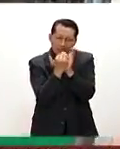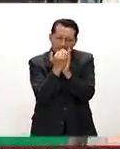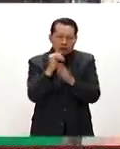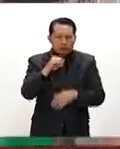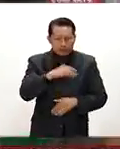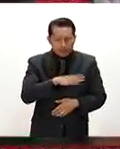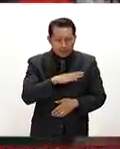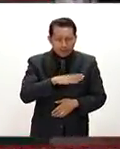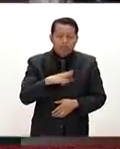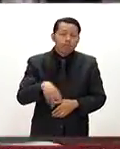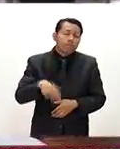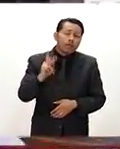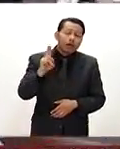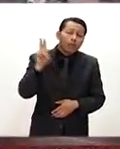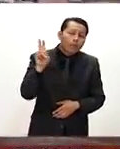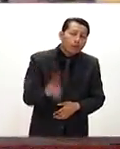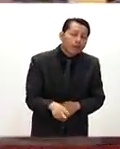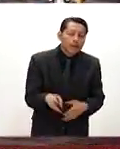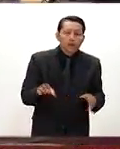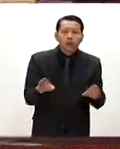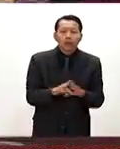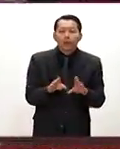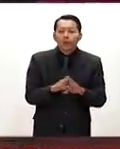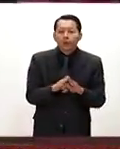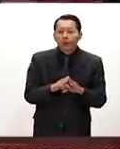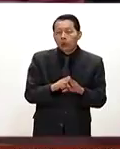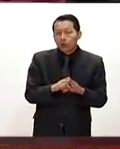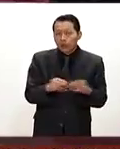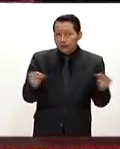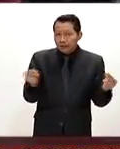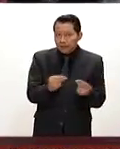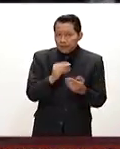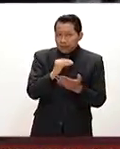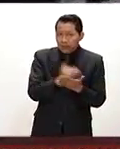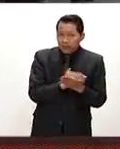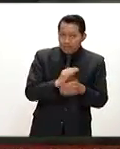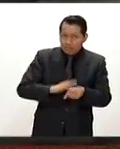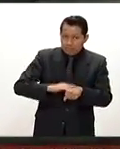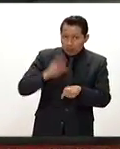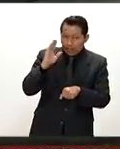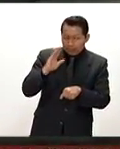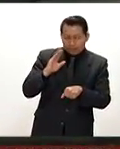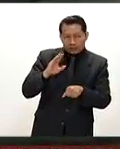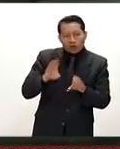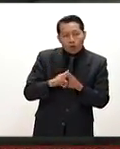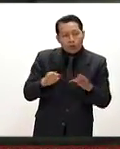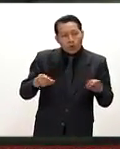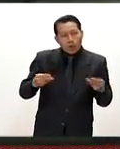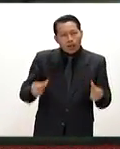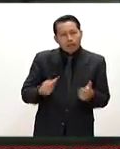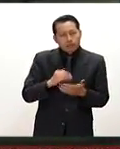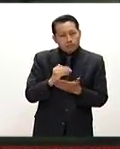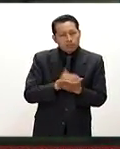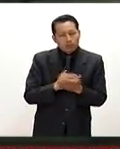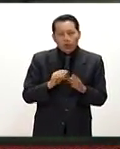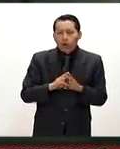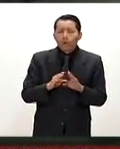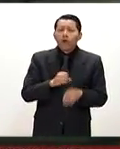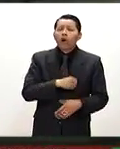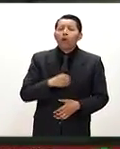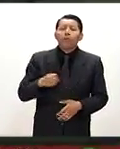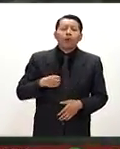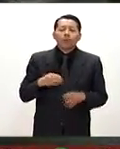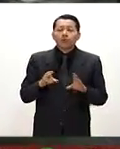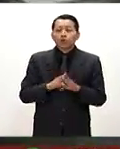La verdad es que lo que impide que se reduzca más el gasto total son los compromisos en